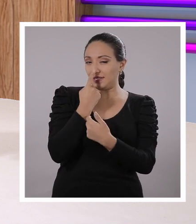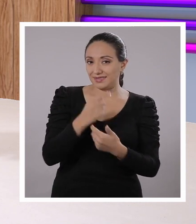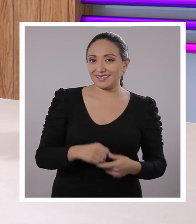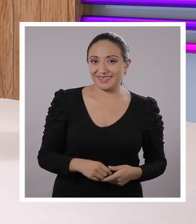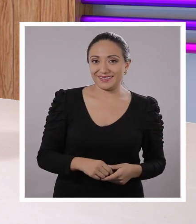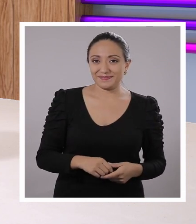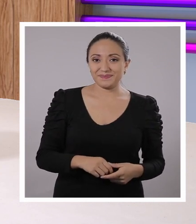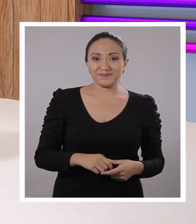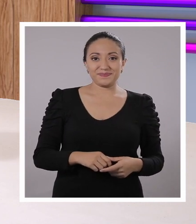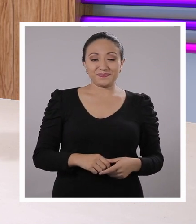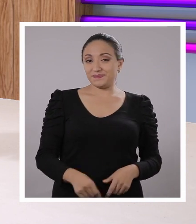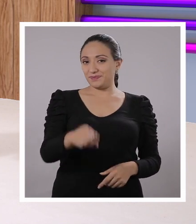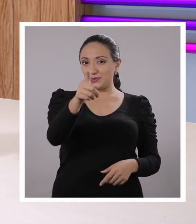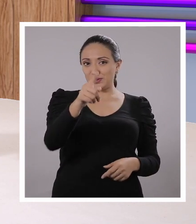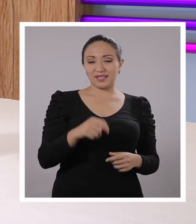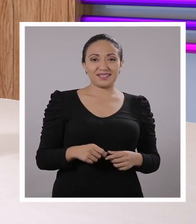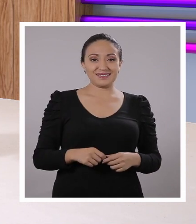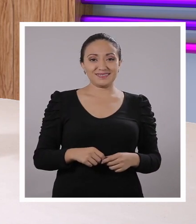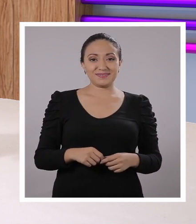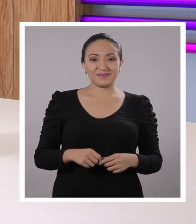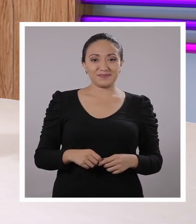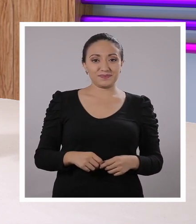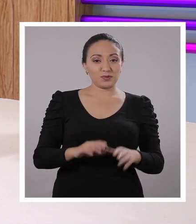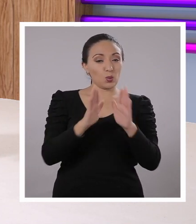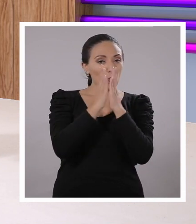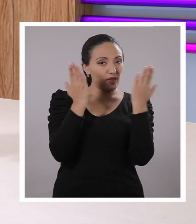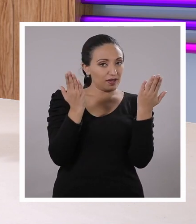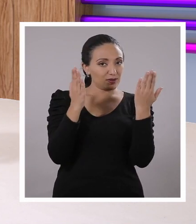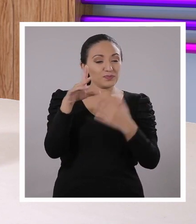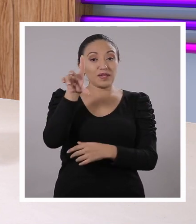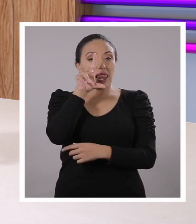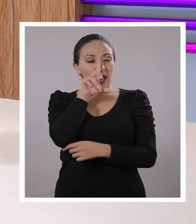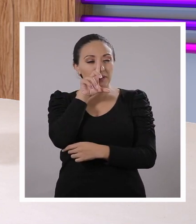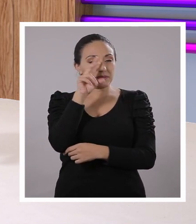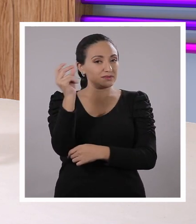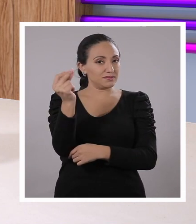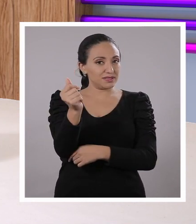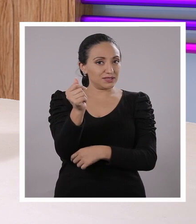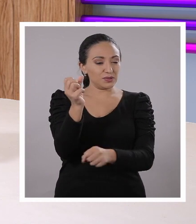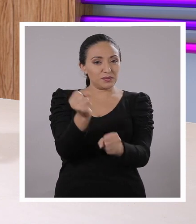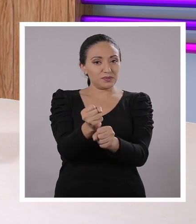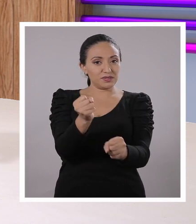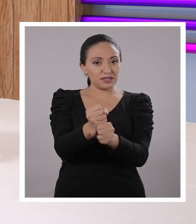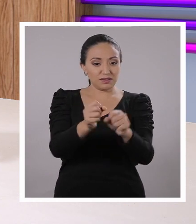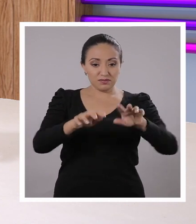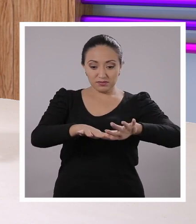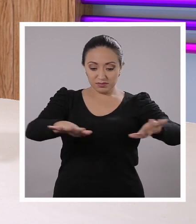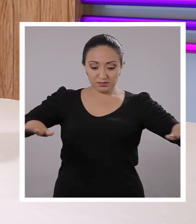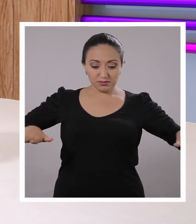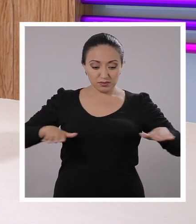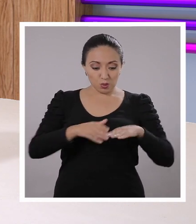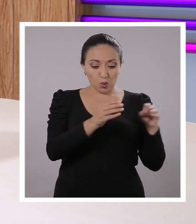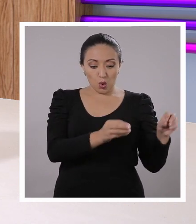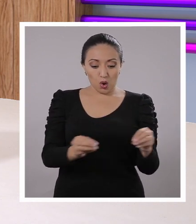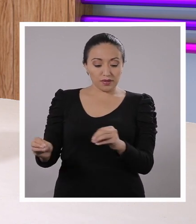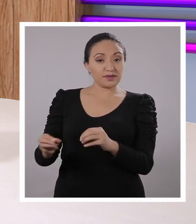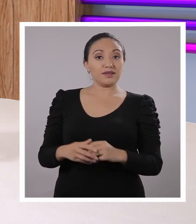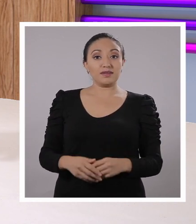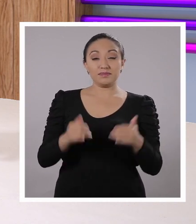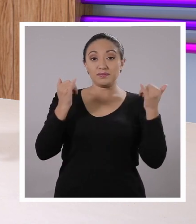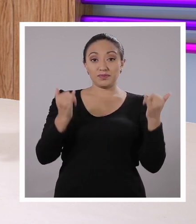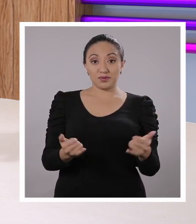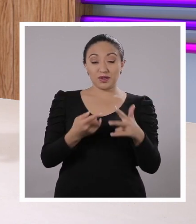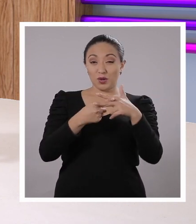muy entretenida. Chicos y chicas, cuaderno, lápiz a la mano, su entorno ordenado,